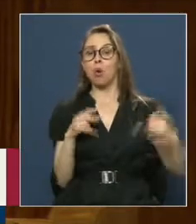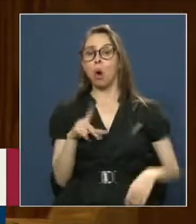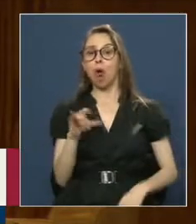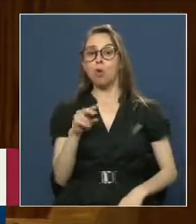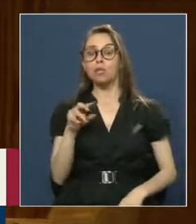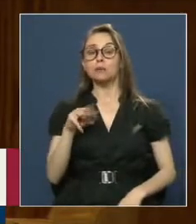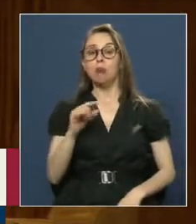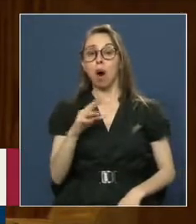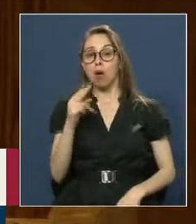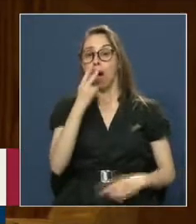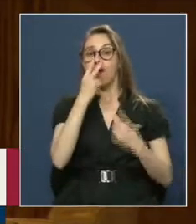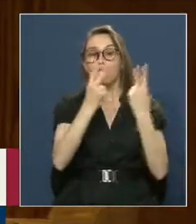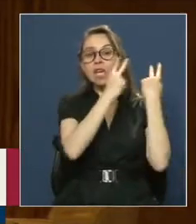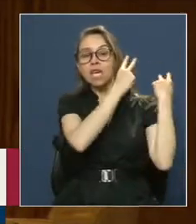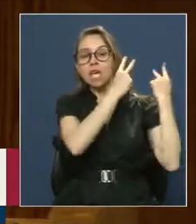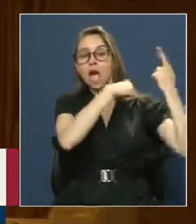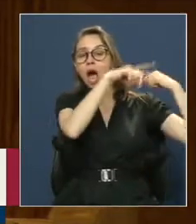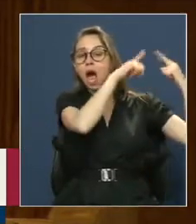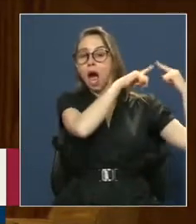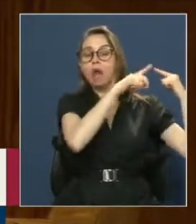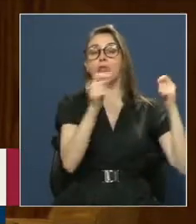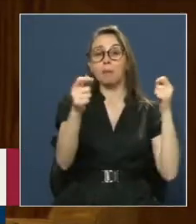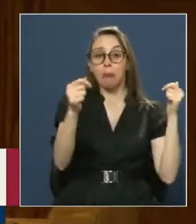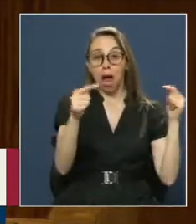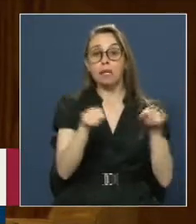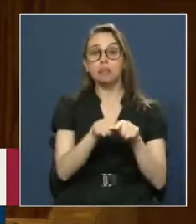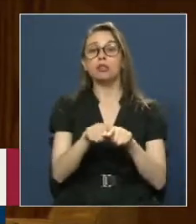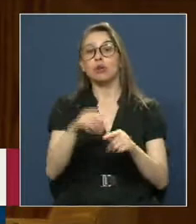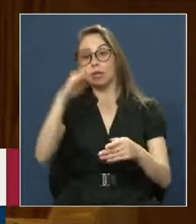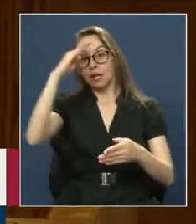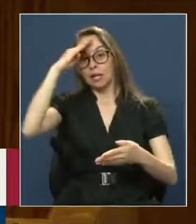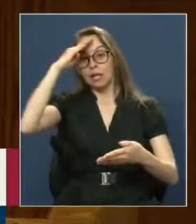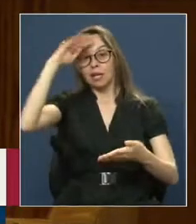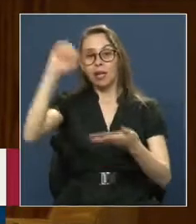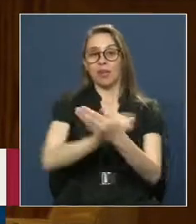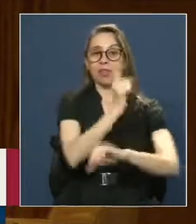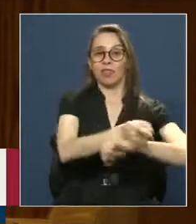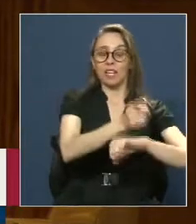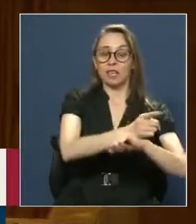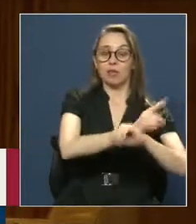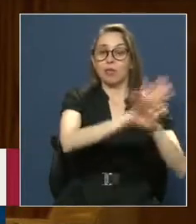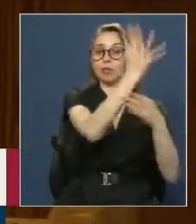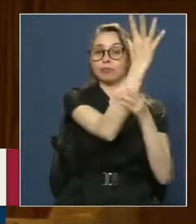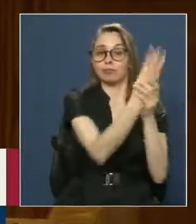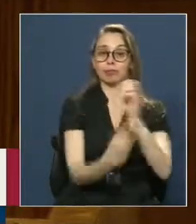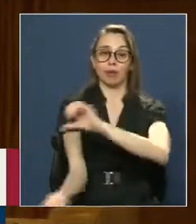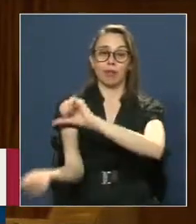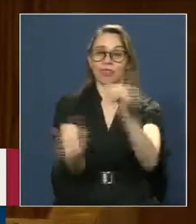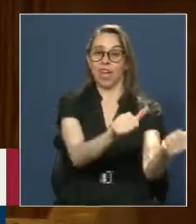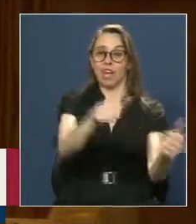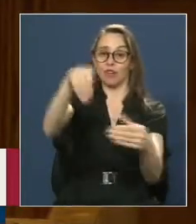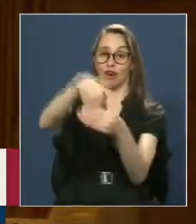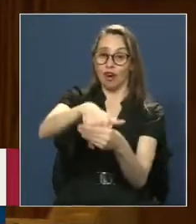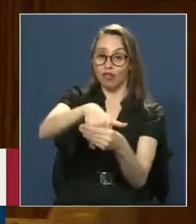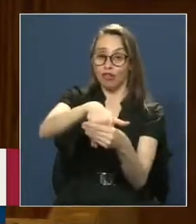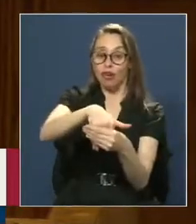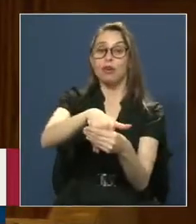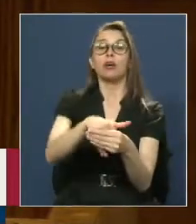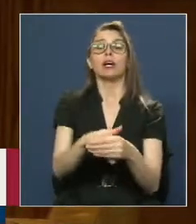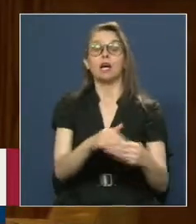Vilumbrara En su época Derrotada La dictadura El país Recorre Un camino Que pareciera No querer